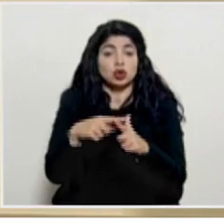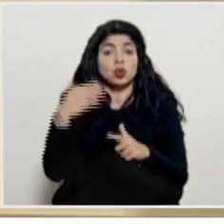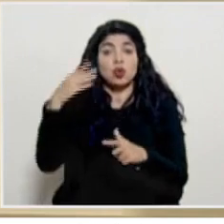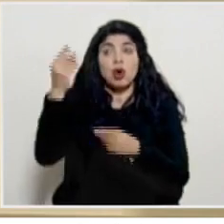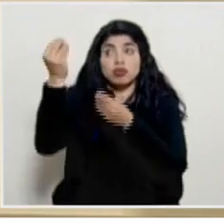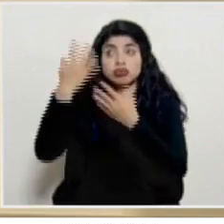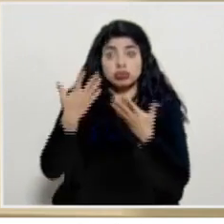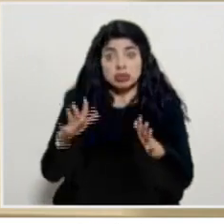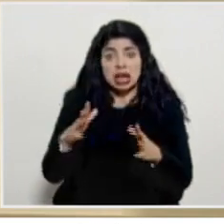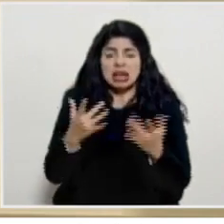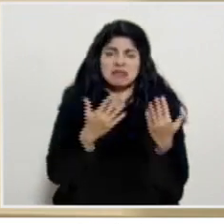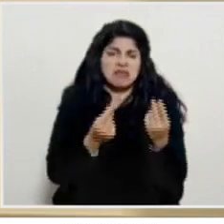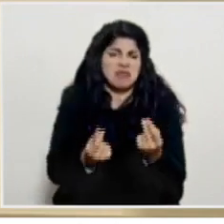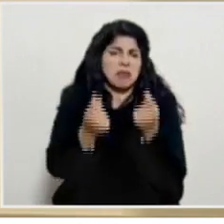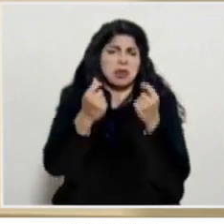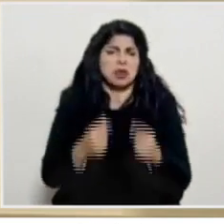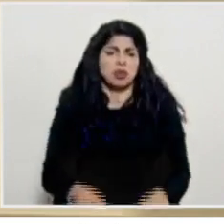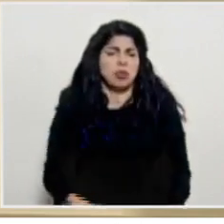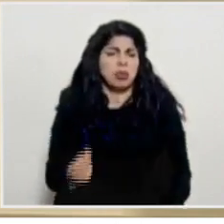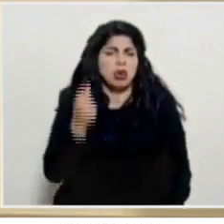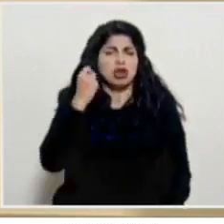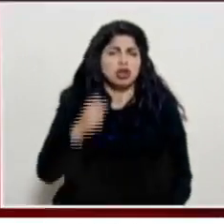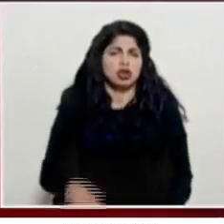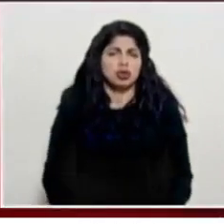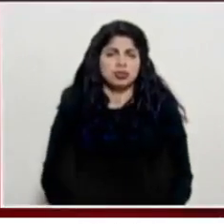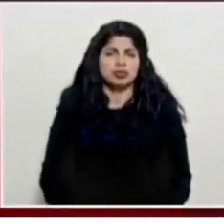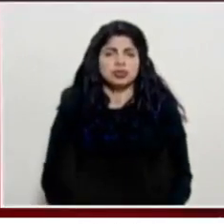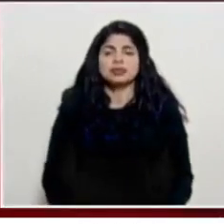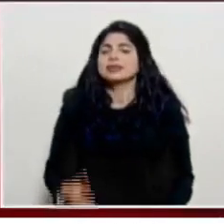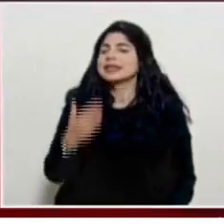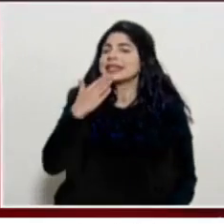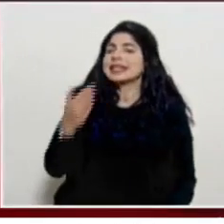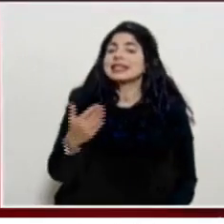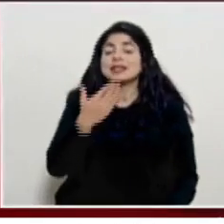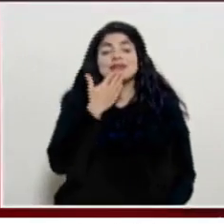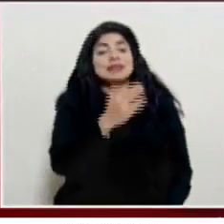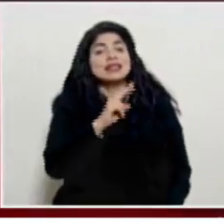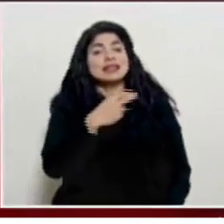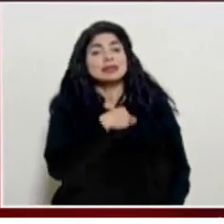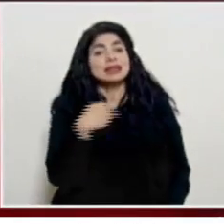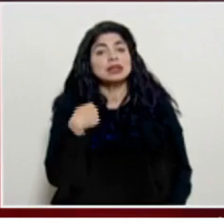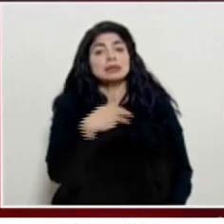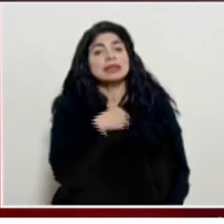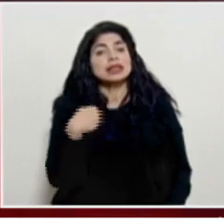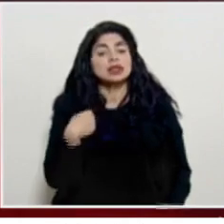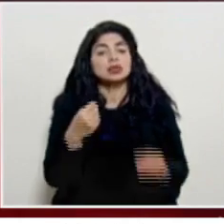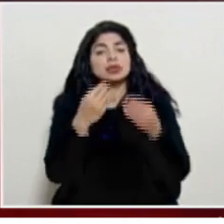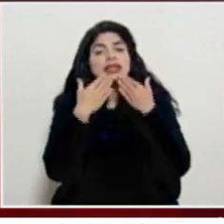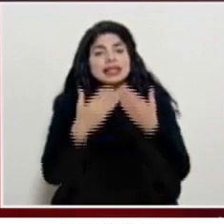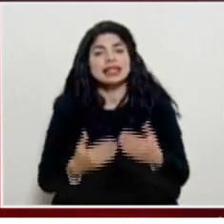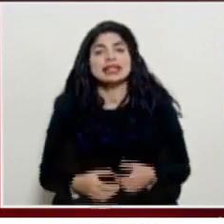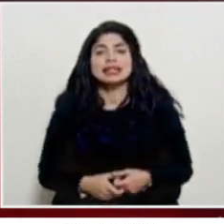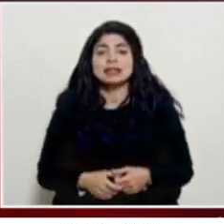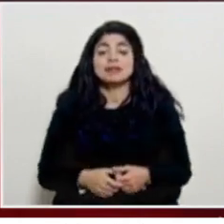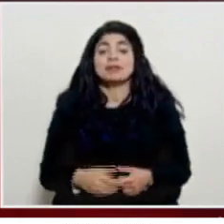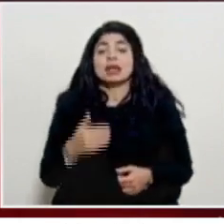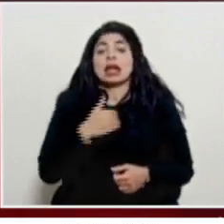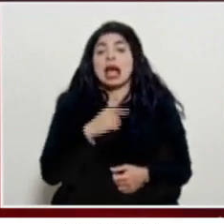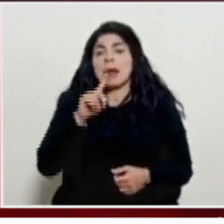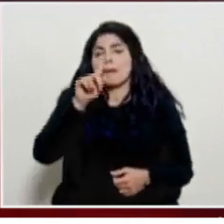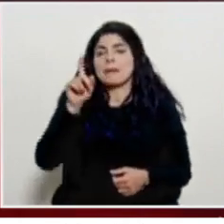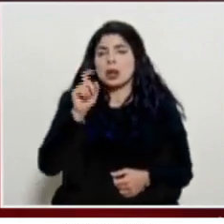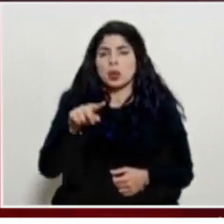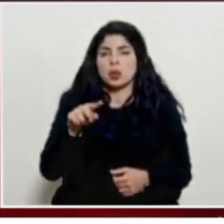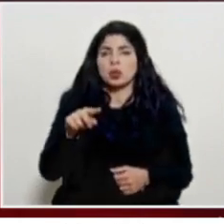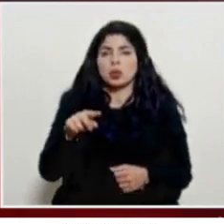de eso se esperaría que muy rápido muy pronto se empiecen a distribuir muchísimas gracias viceministro ministro muchísimas gracias tenemos una